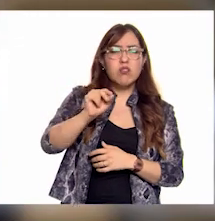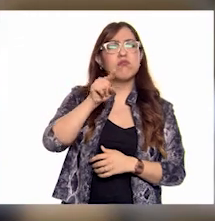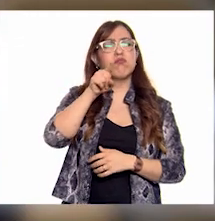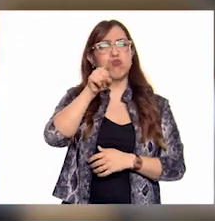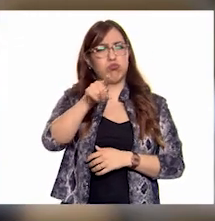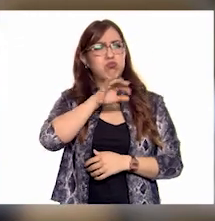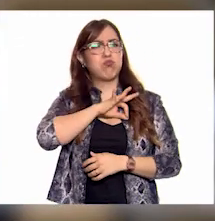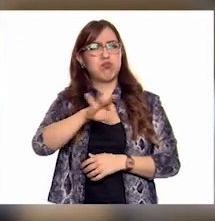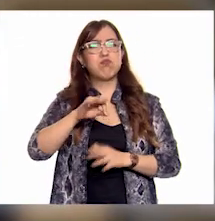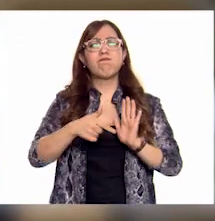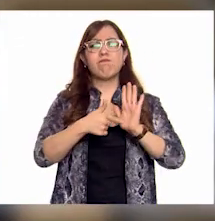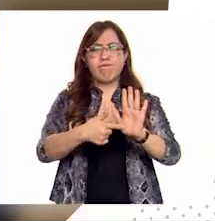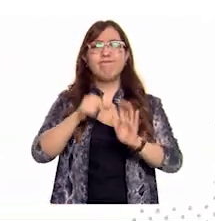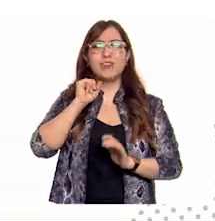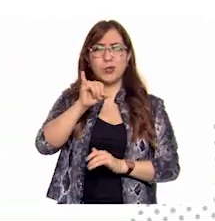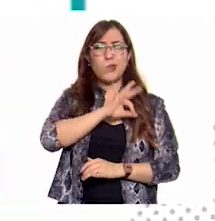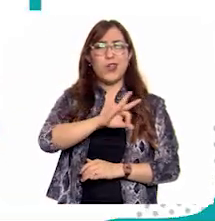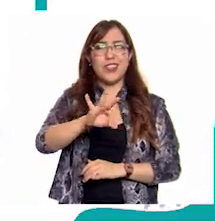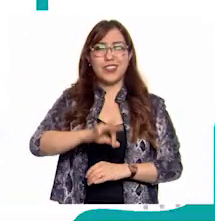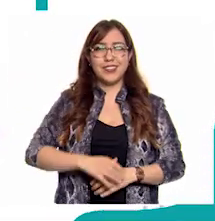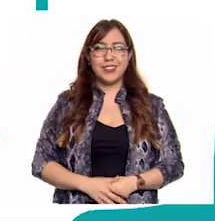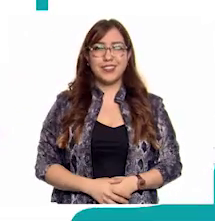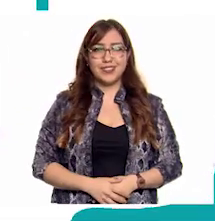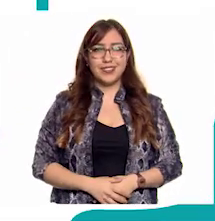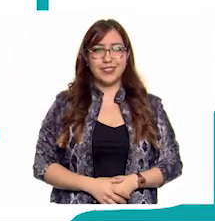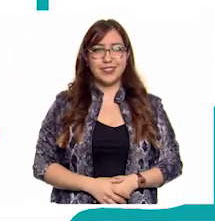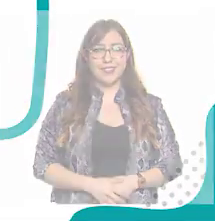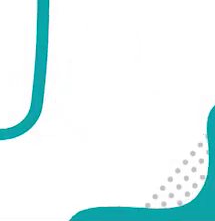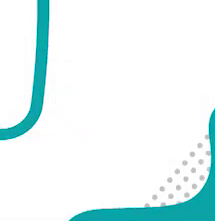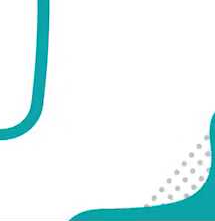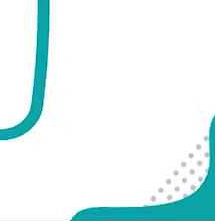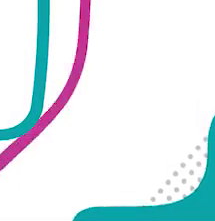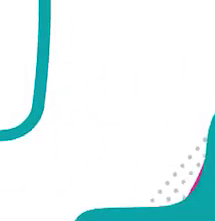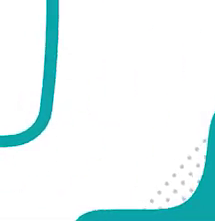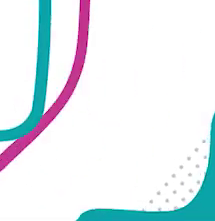ti Demostrar lo que puede ser Un saludo